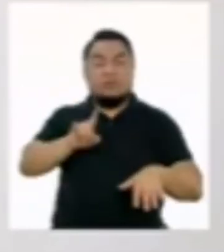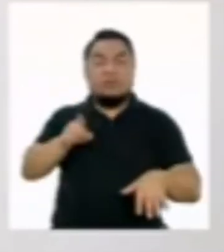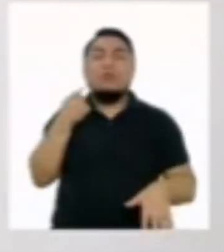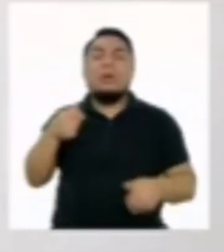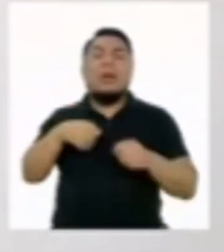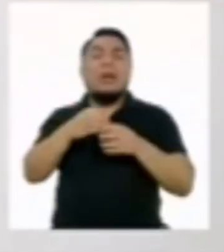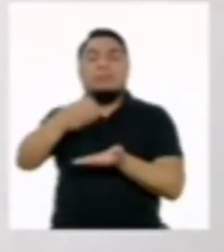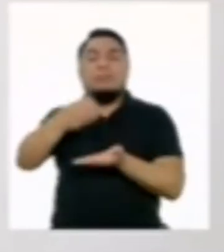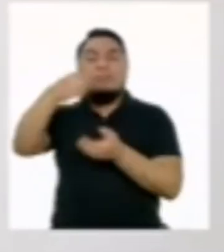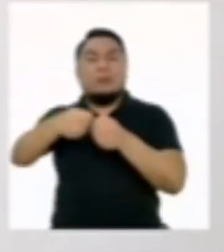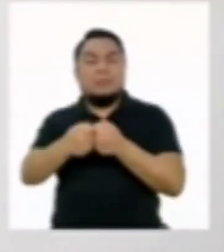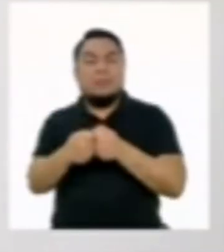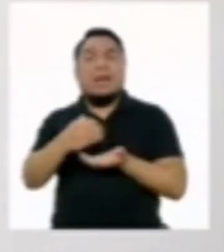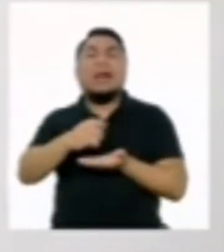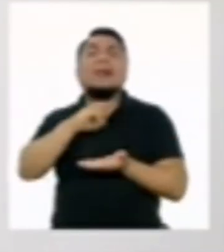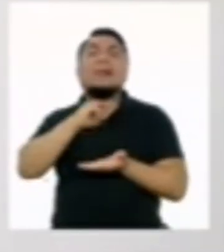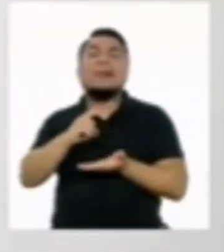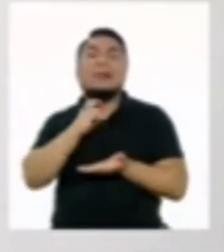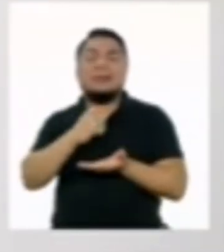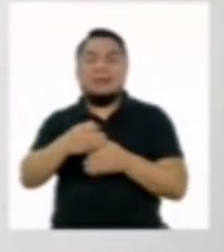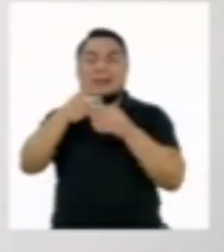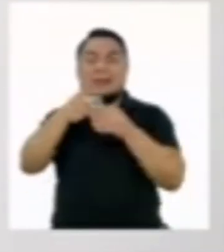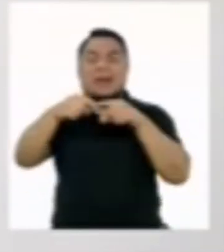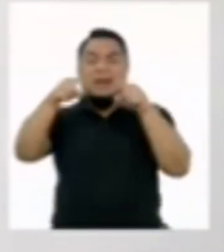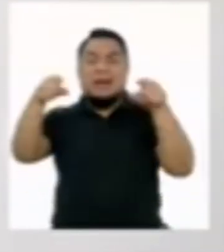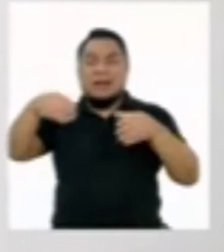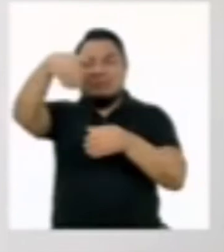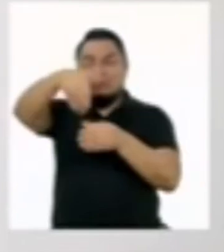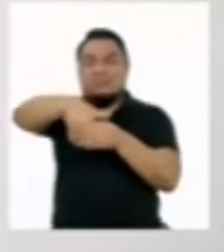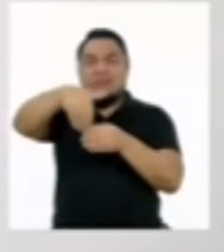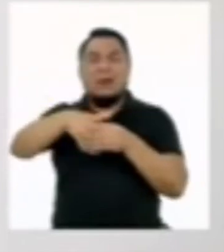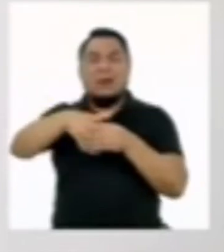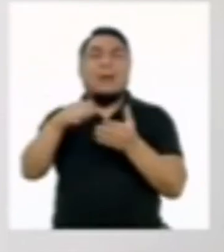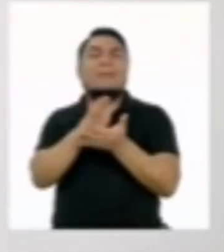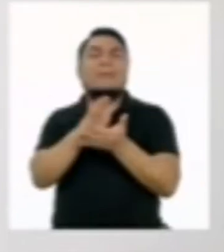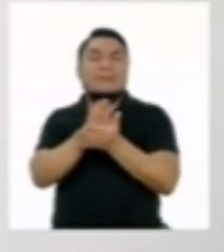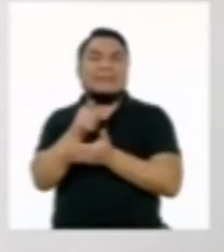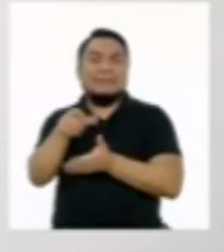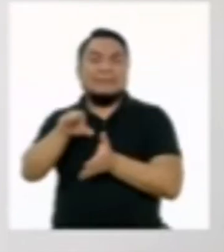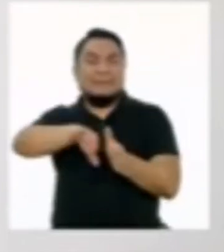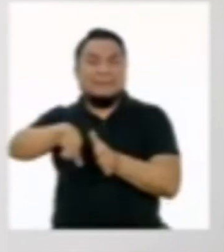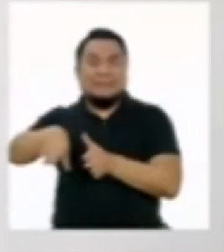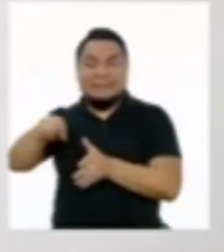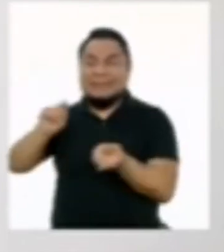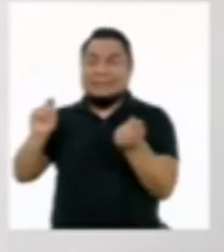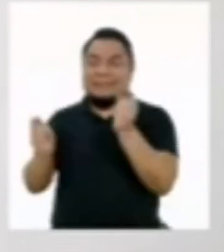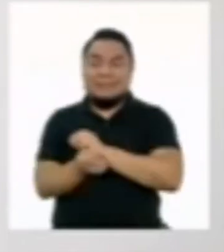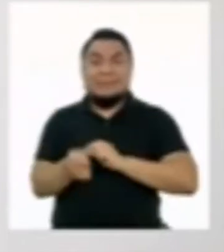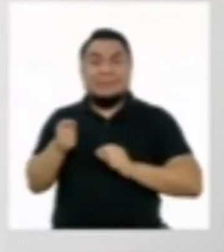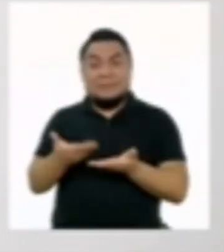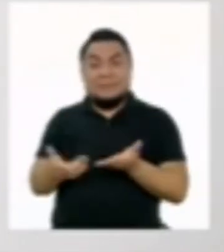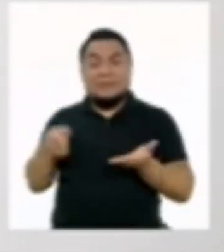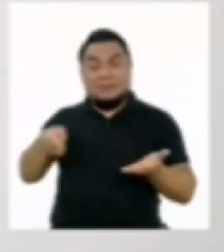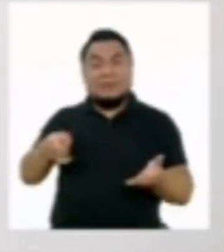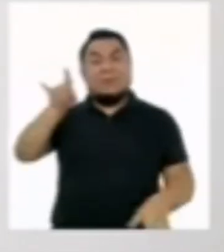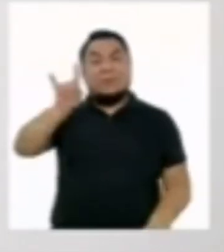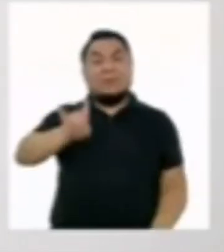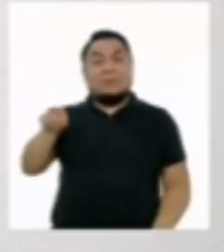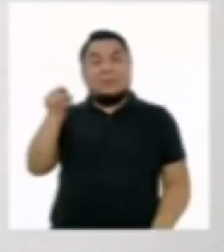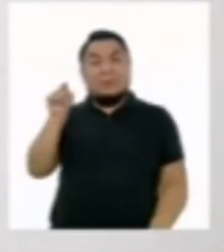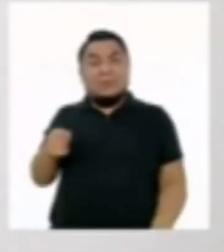botellas de plástico, latas, empaques de cartón, papeles. Recuerden que si estos empaques han sido